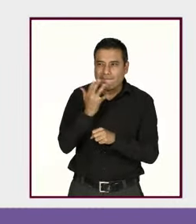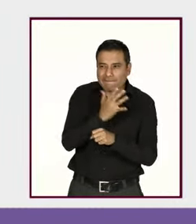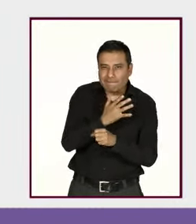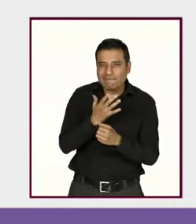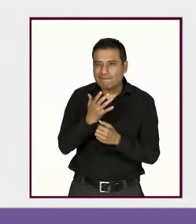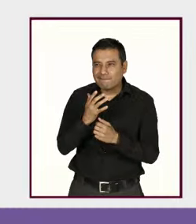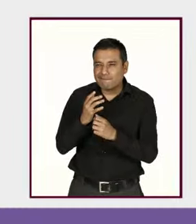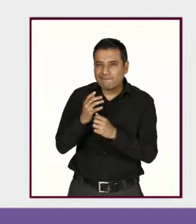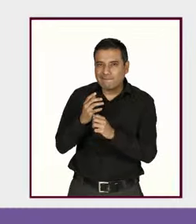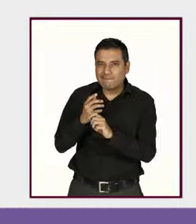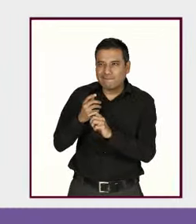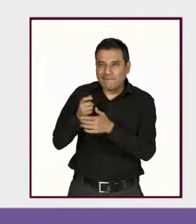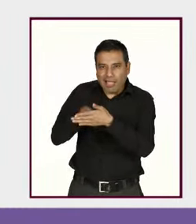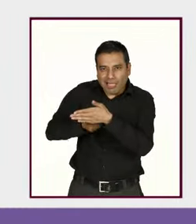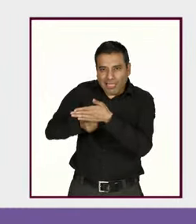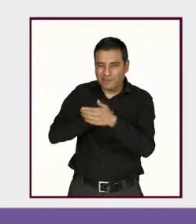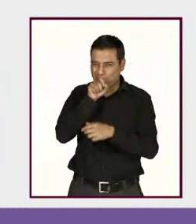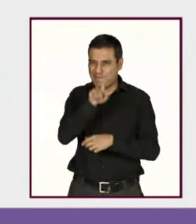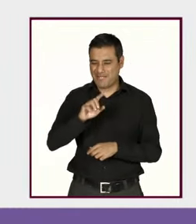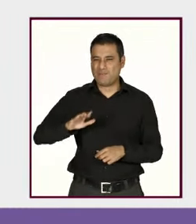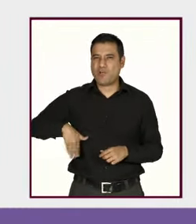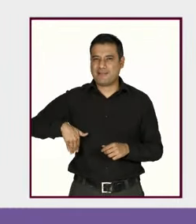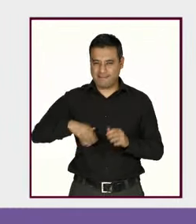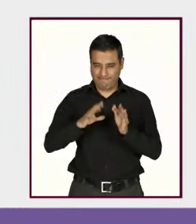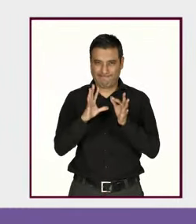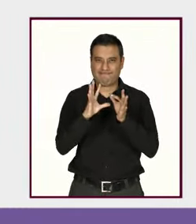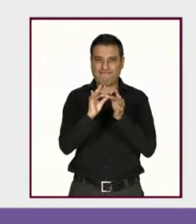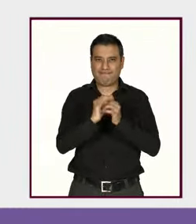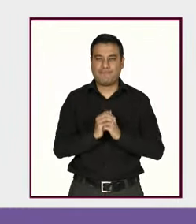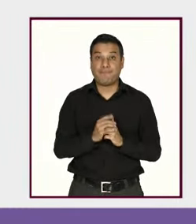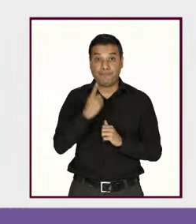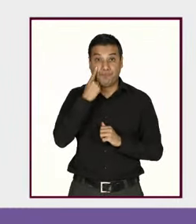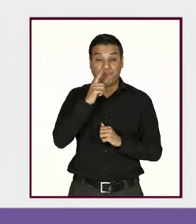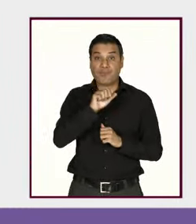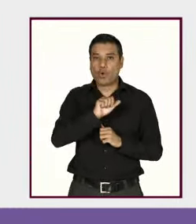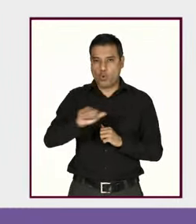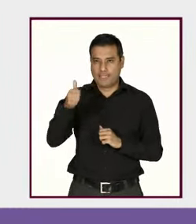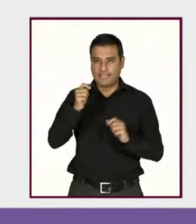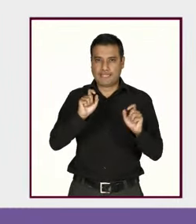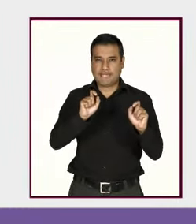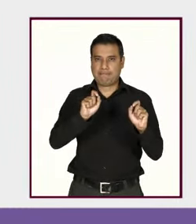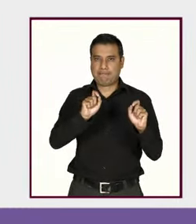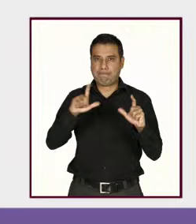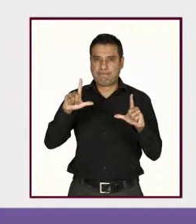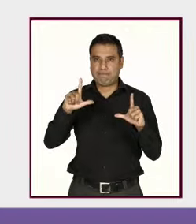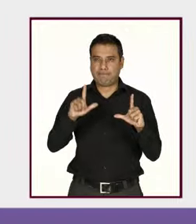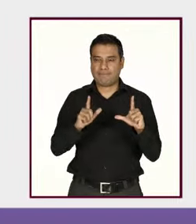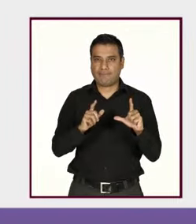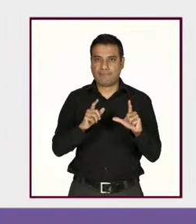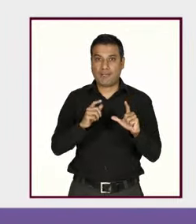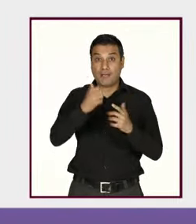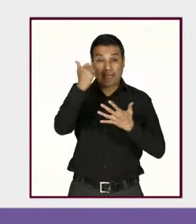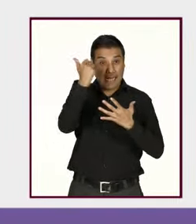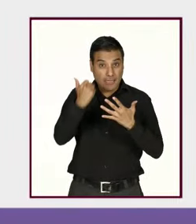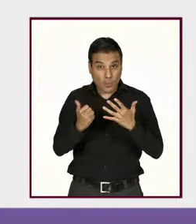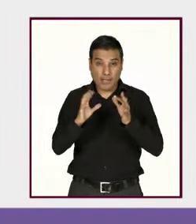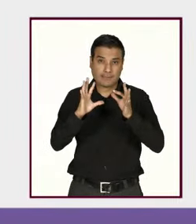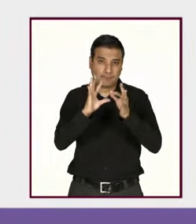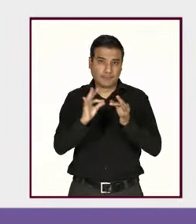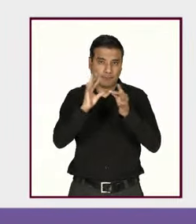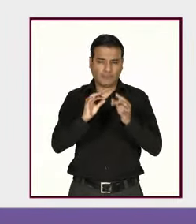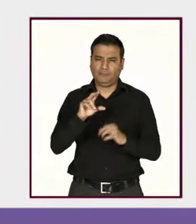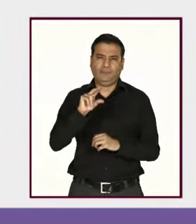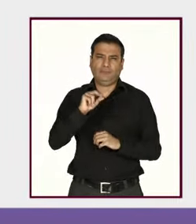hace un momento. En las siguientes láminas, no las voy a explicar de una en una, pero ustedes